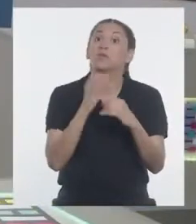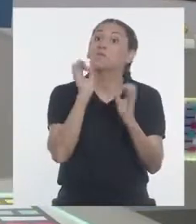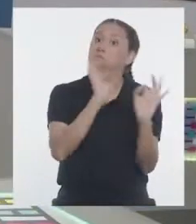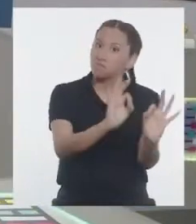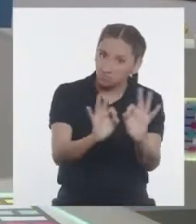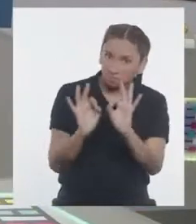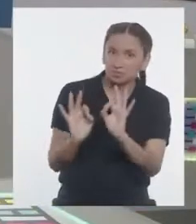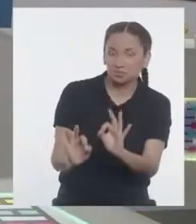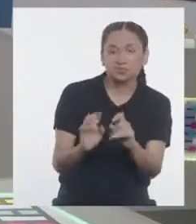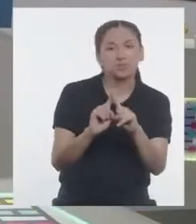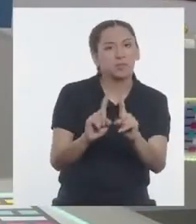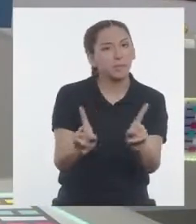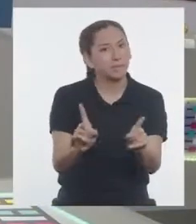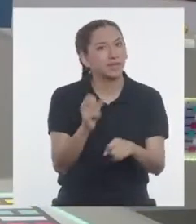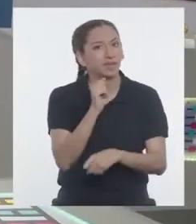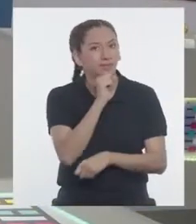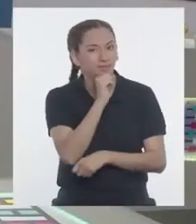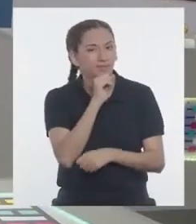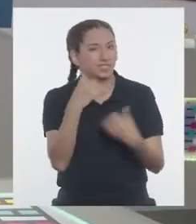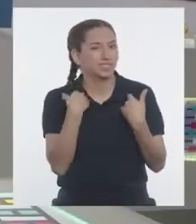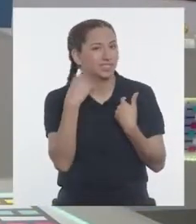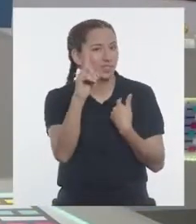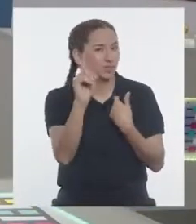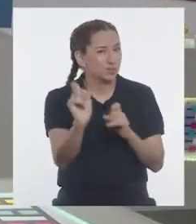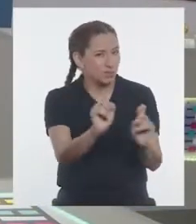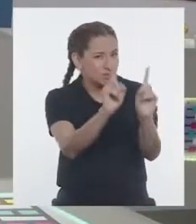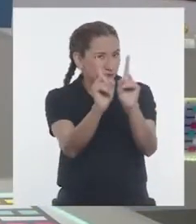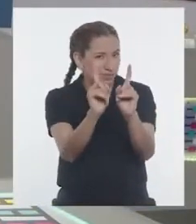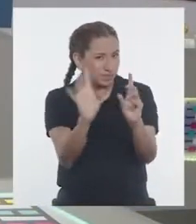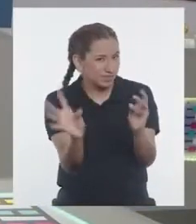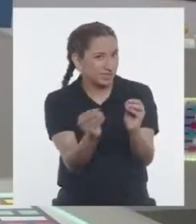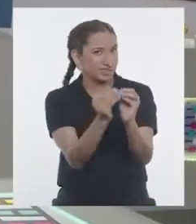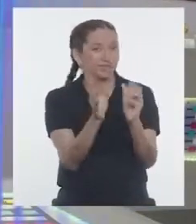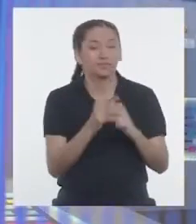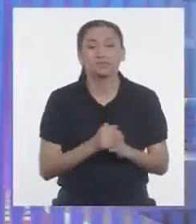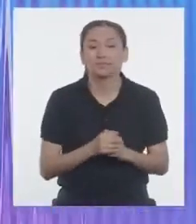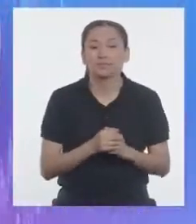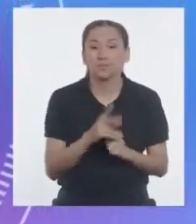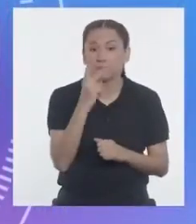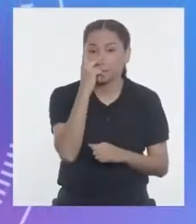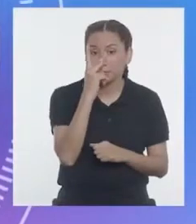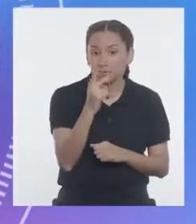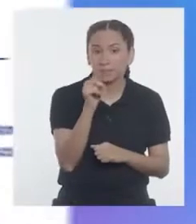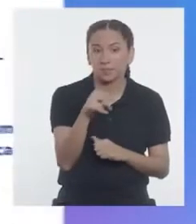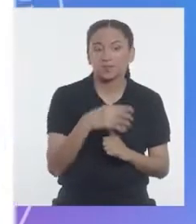¡Excelente! Pero tenemos una más. ¡Miren!